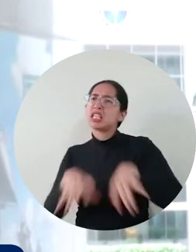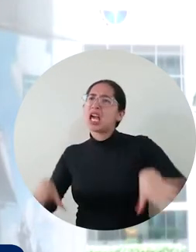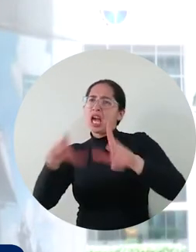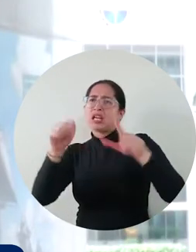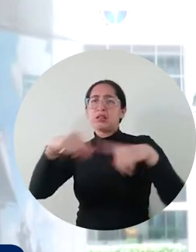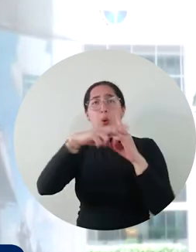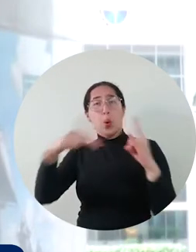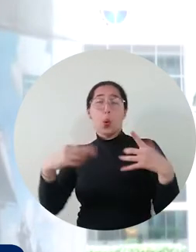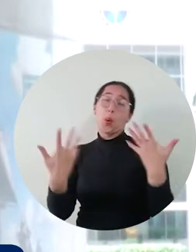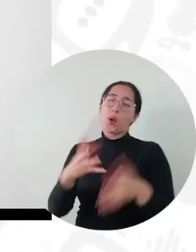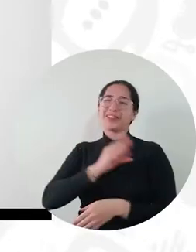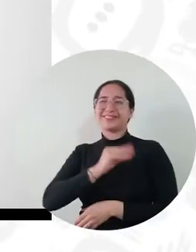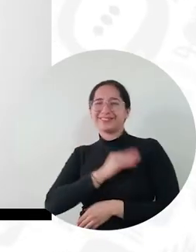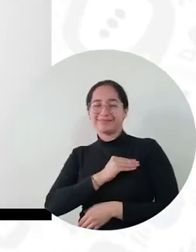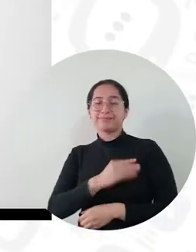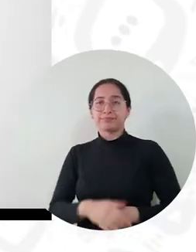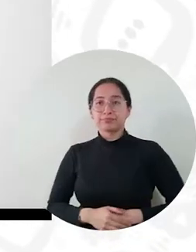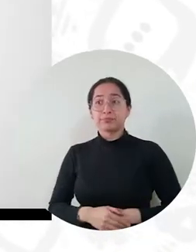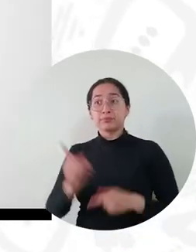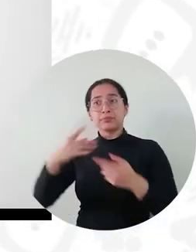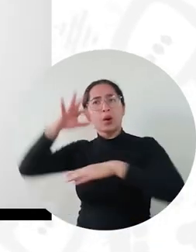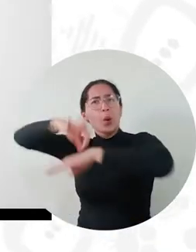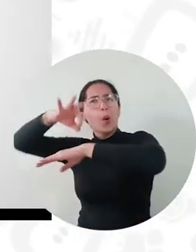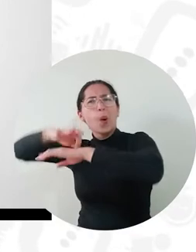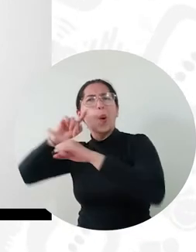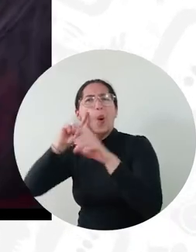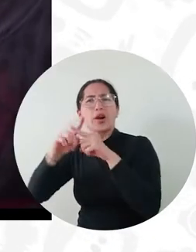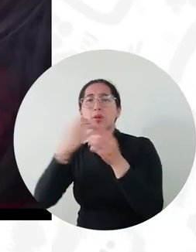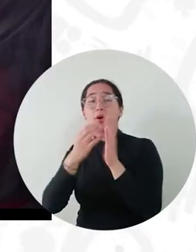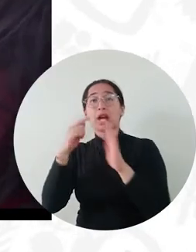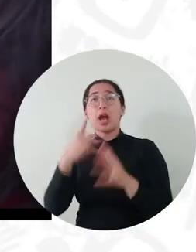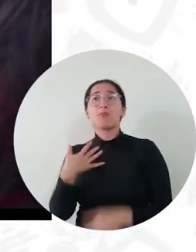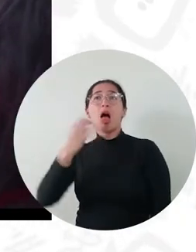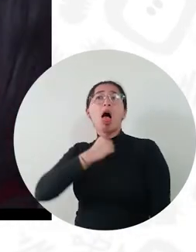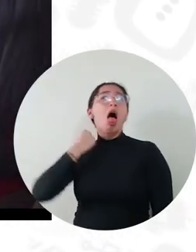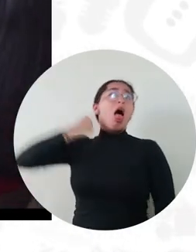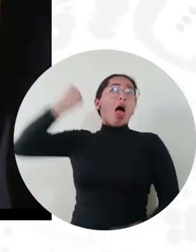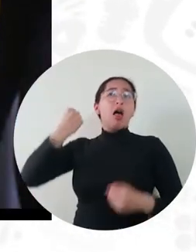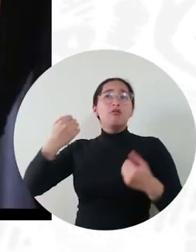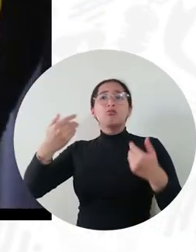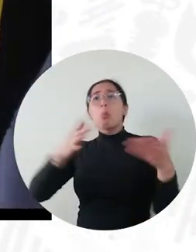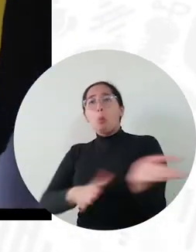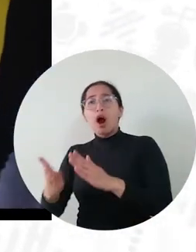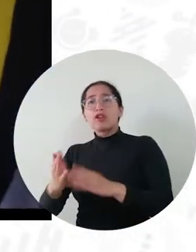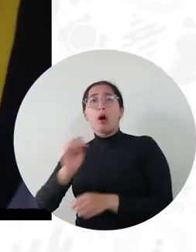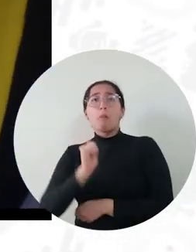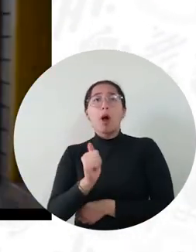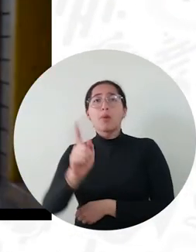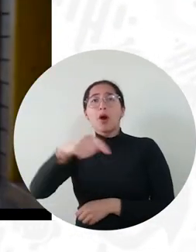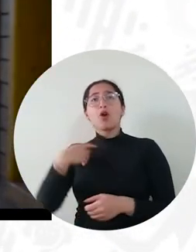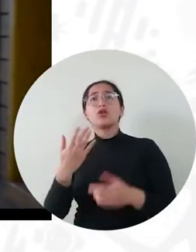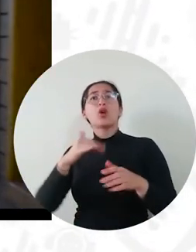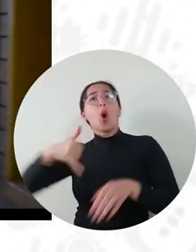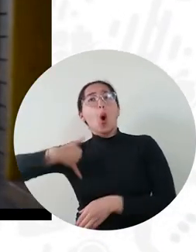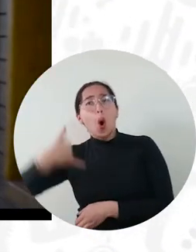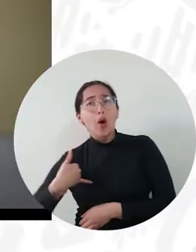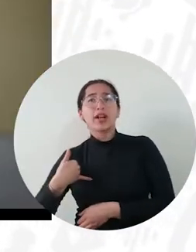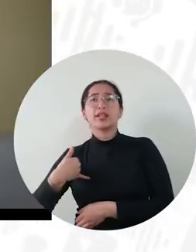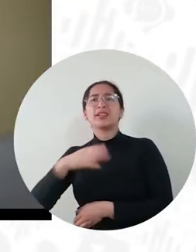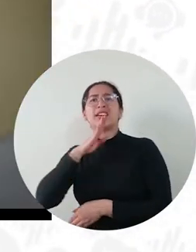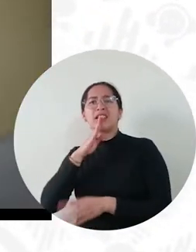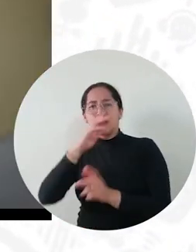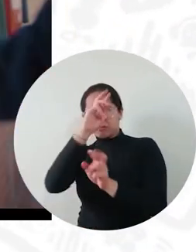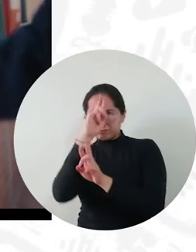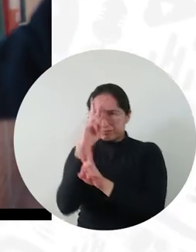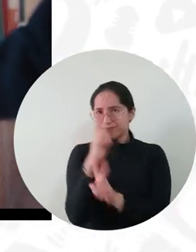tipo de actividades en la universidad. Esta fundación trabaja en la prevención del acoso escolar y suicidio de niños, niñas y jóvenes en honor a